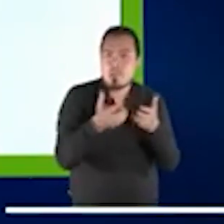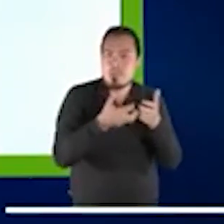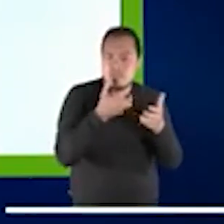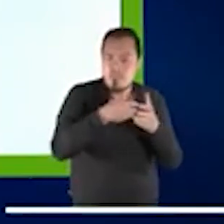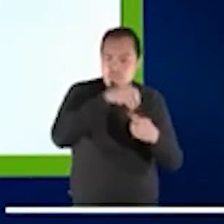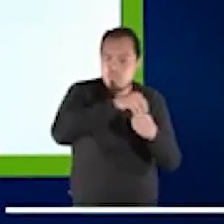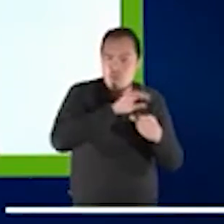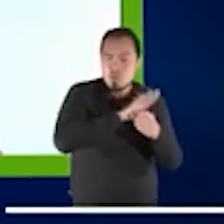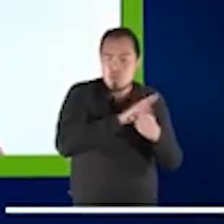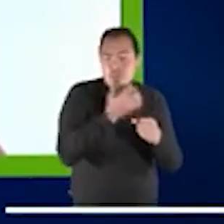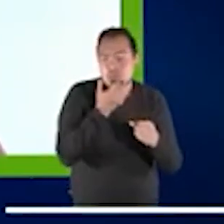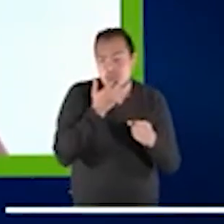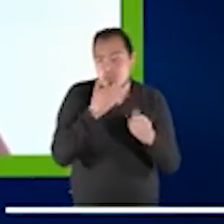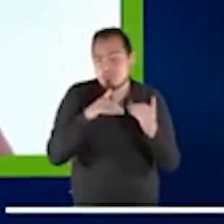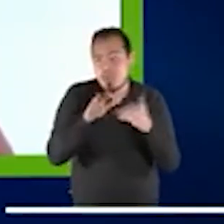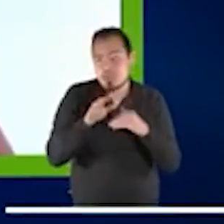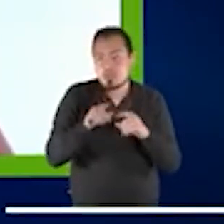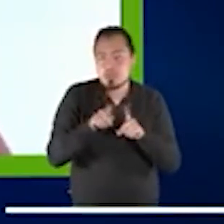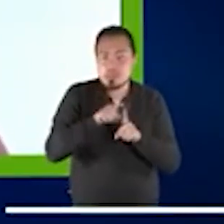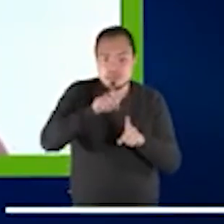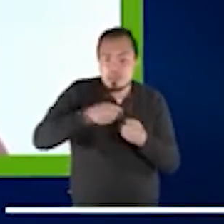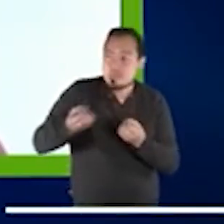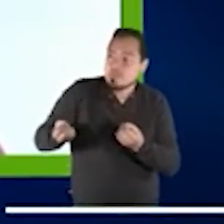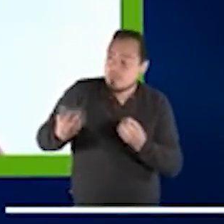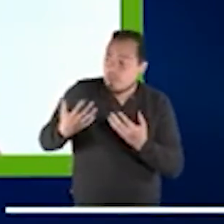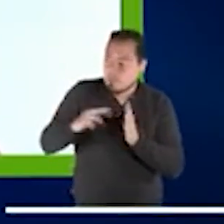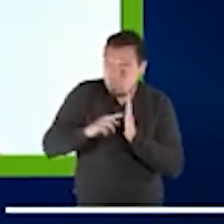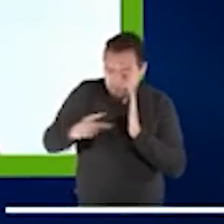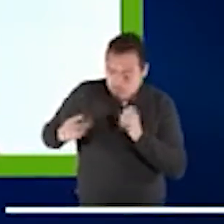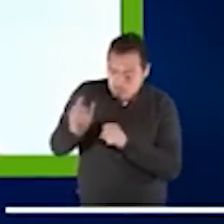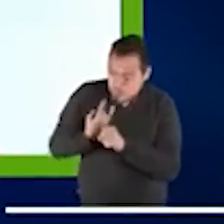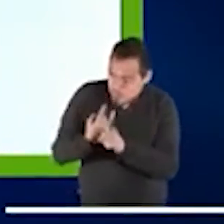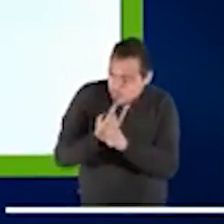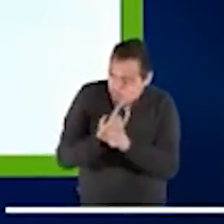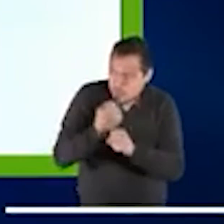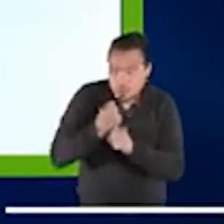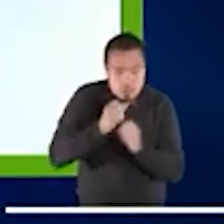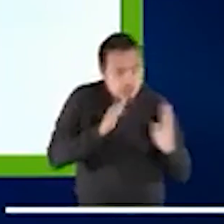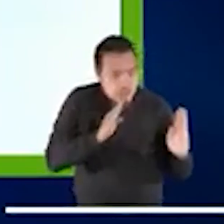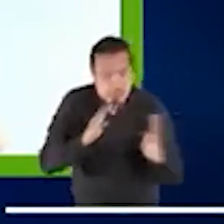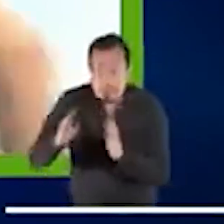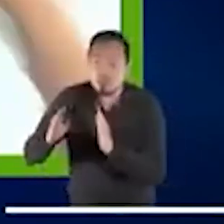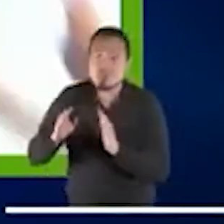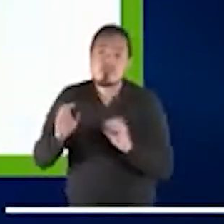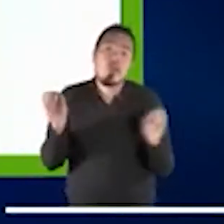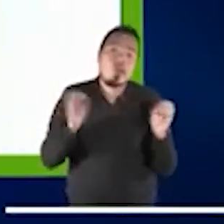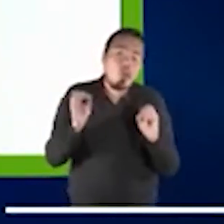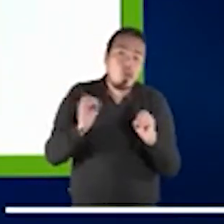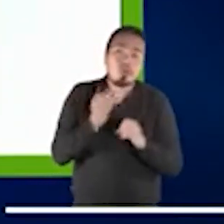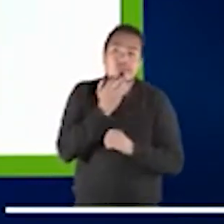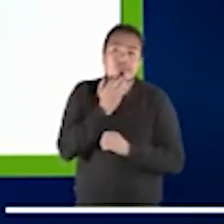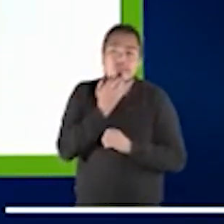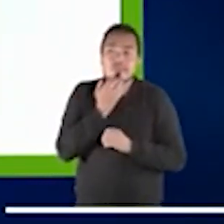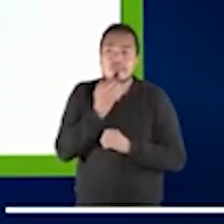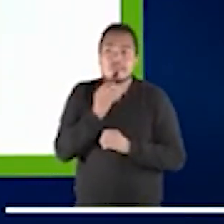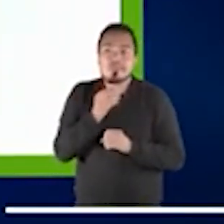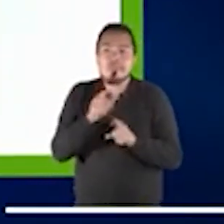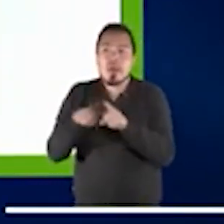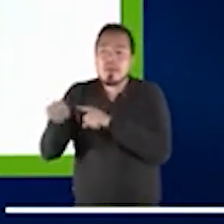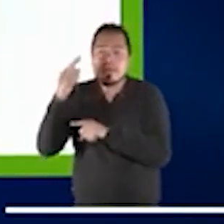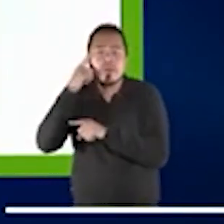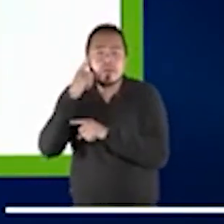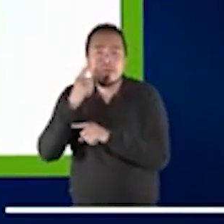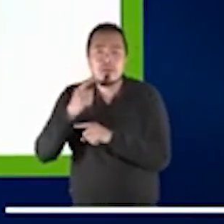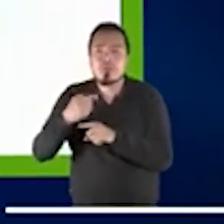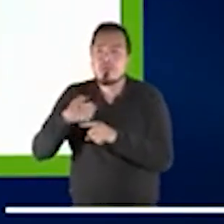el equipamiento para trabajar pero también personas que quizás han perdido sus trabajos por culpa de los encierros entonces tenemos una cantidad